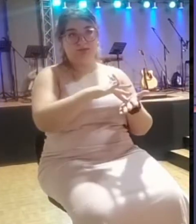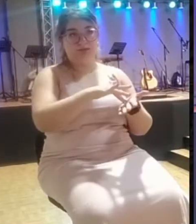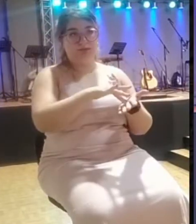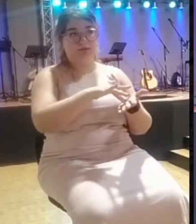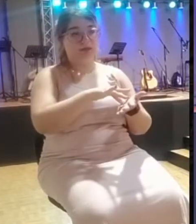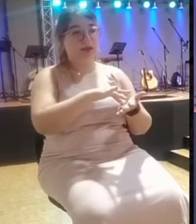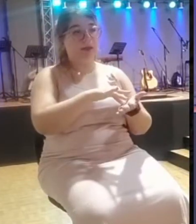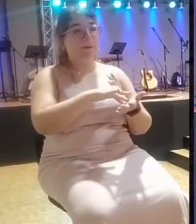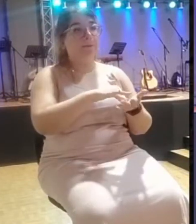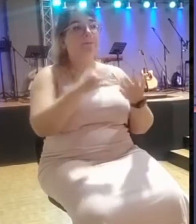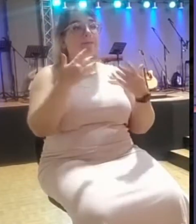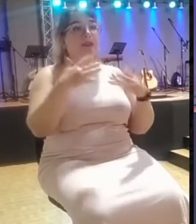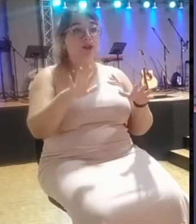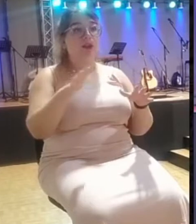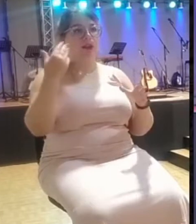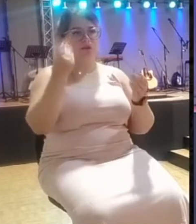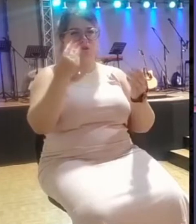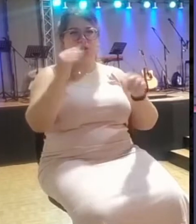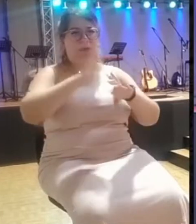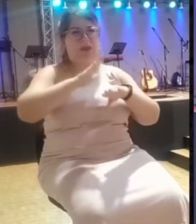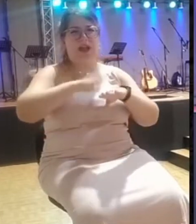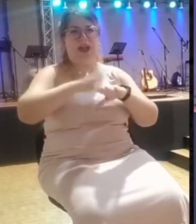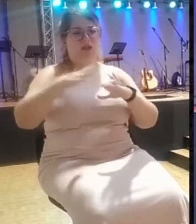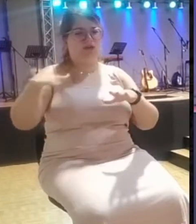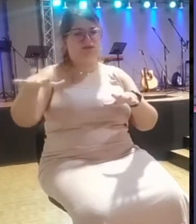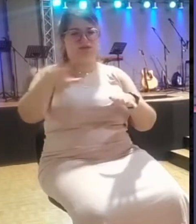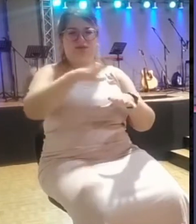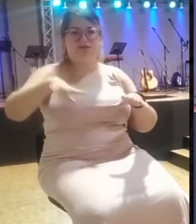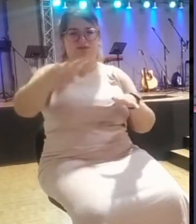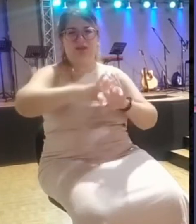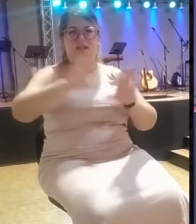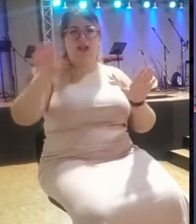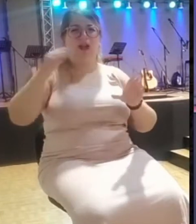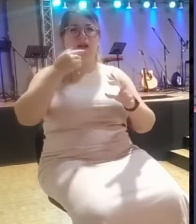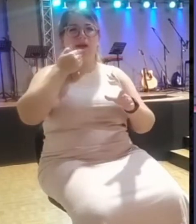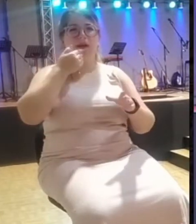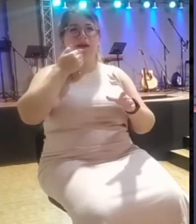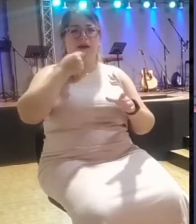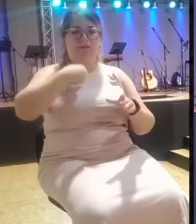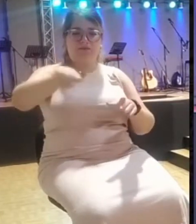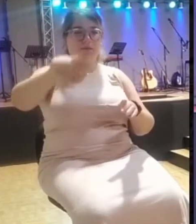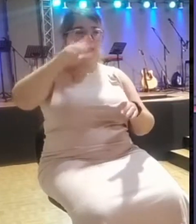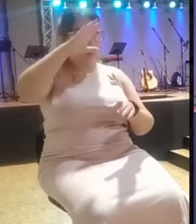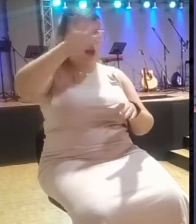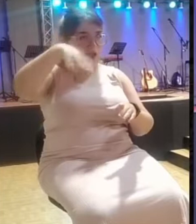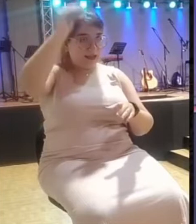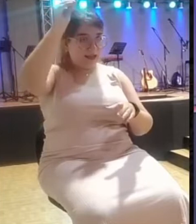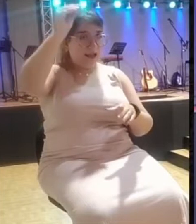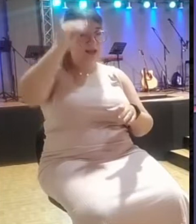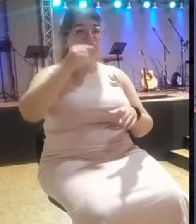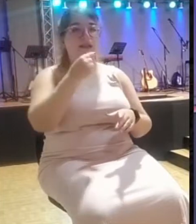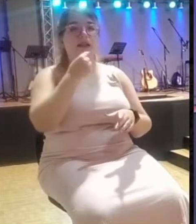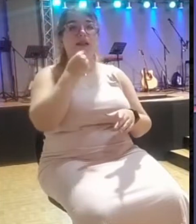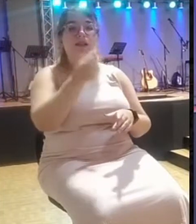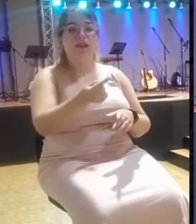Y entonces es cuando Elías dice, dice, vive Jehová,